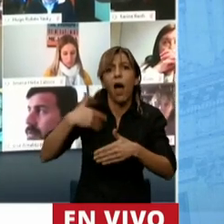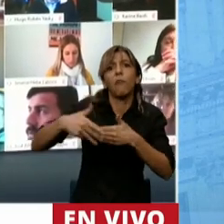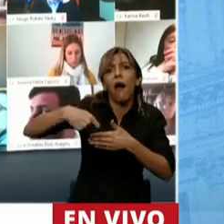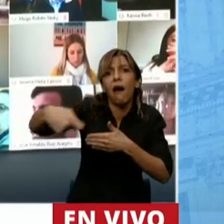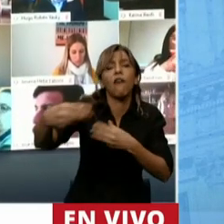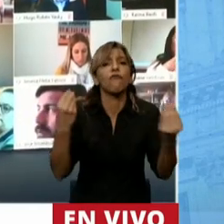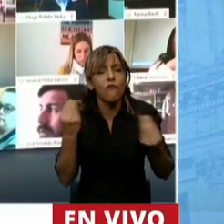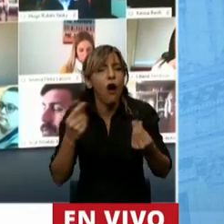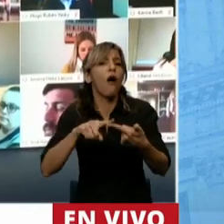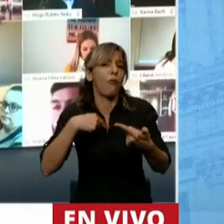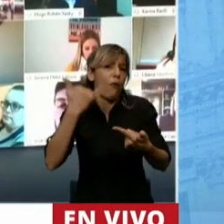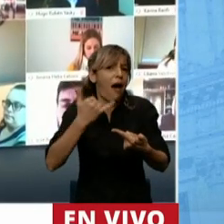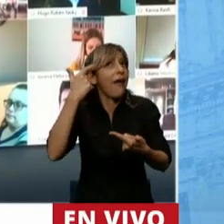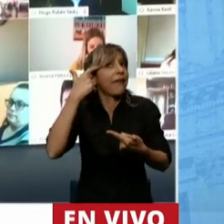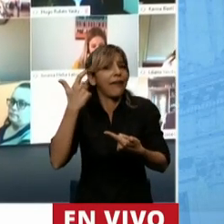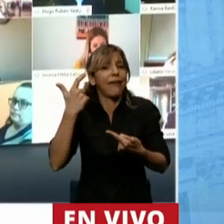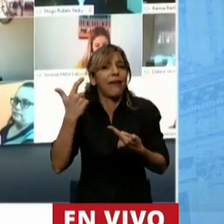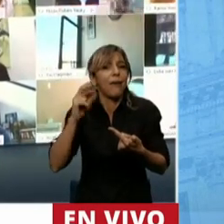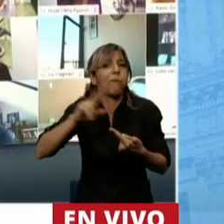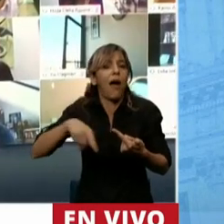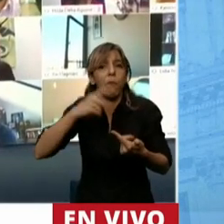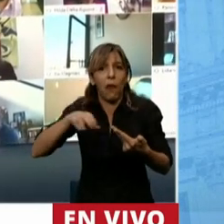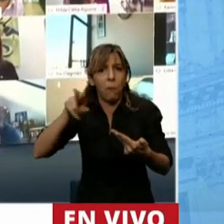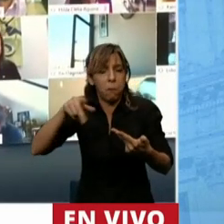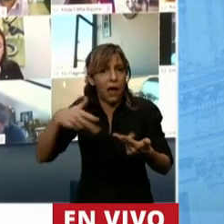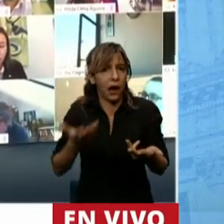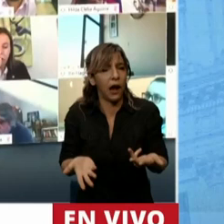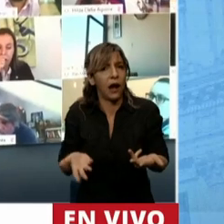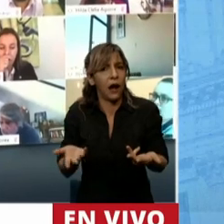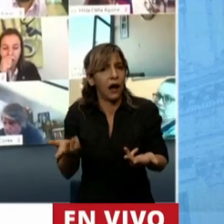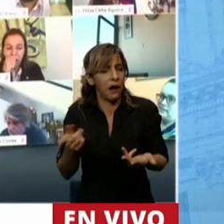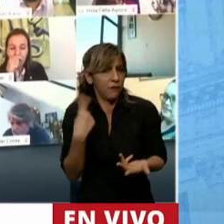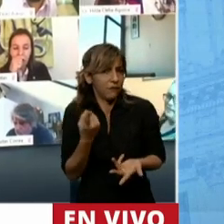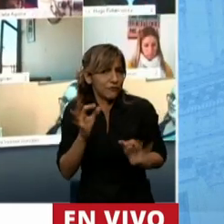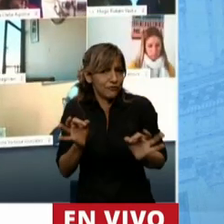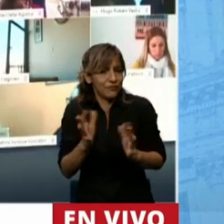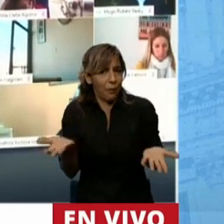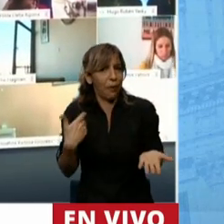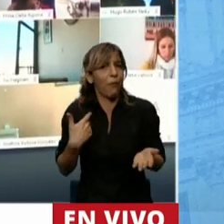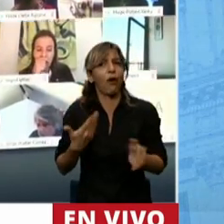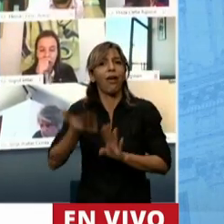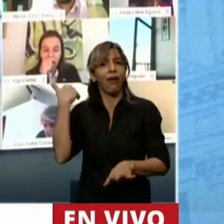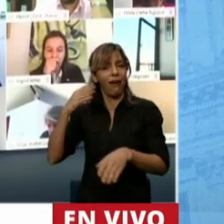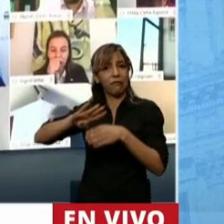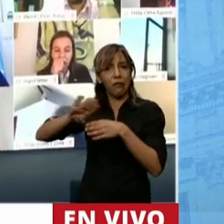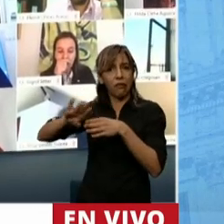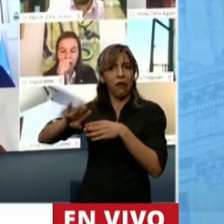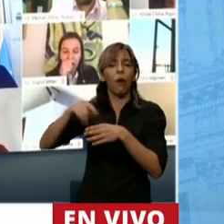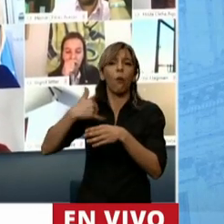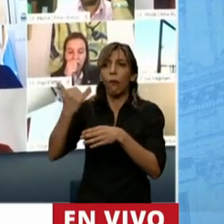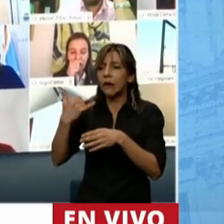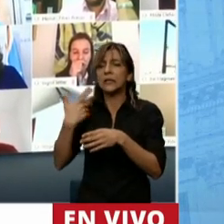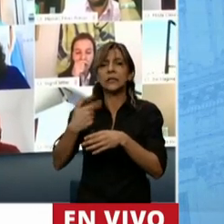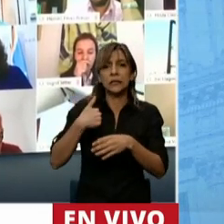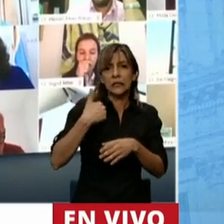para negociar la reestructuración de una deuda que impedía el desarrollo económico del país